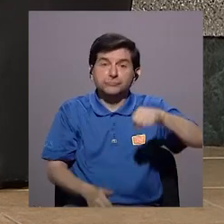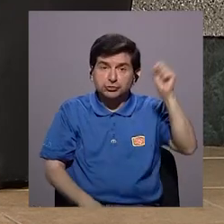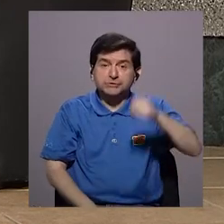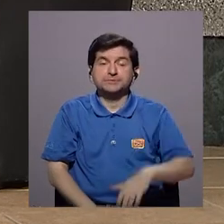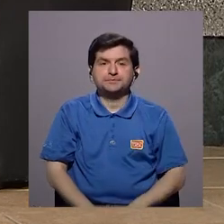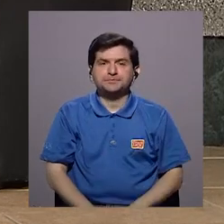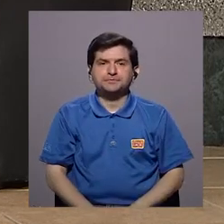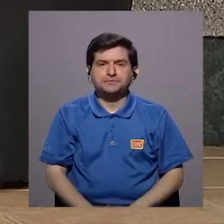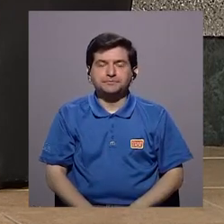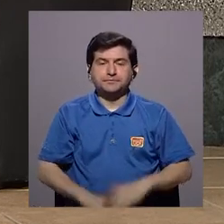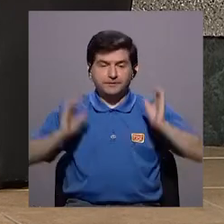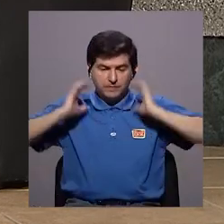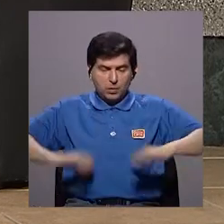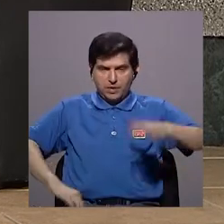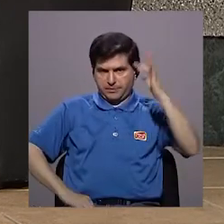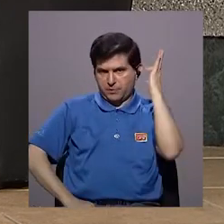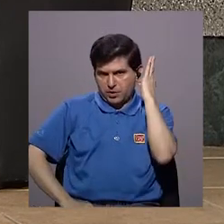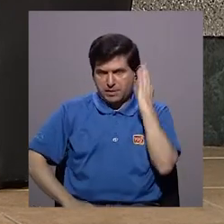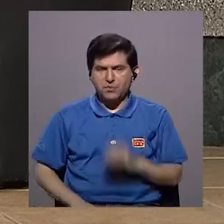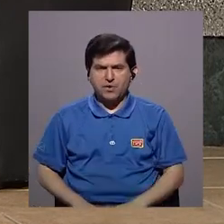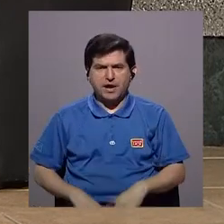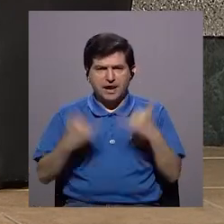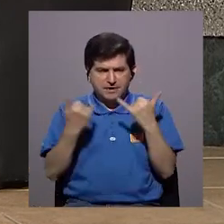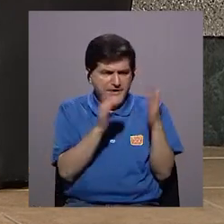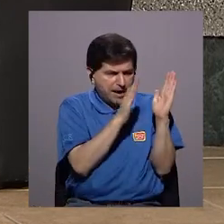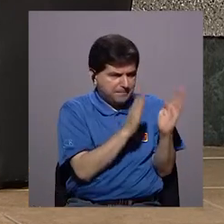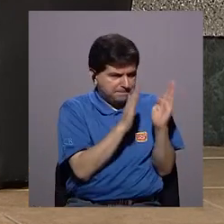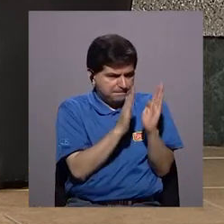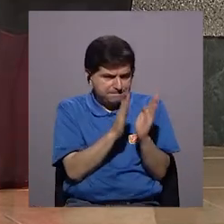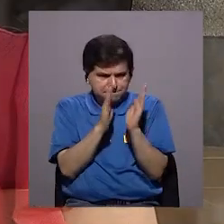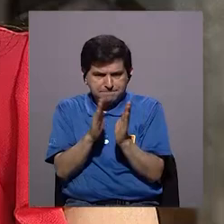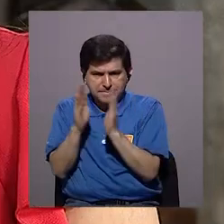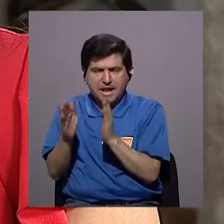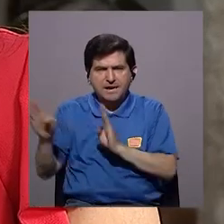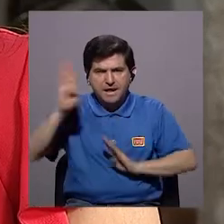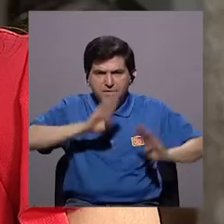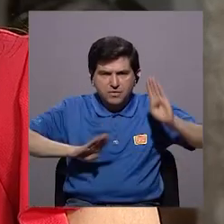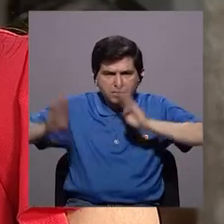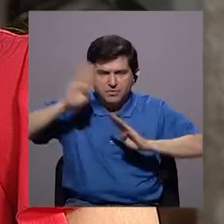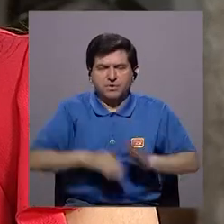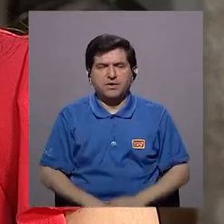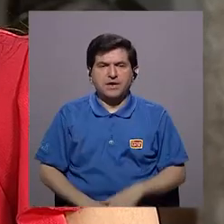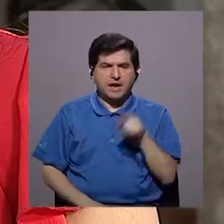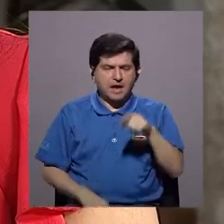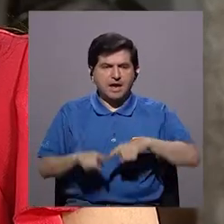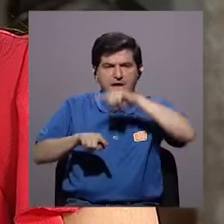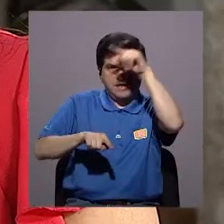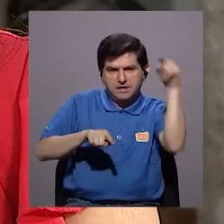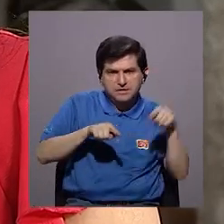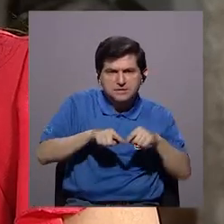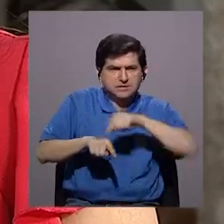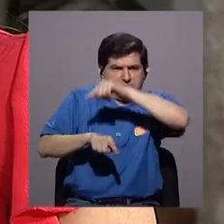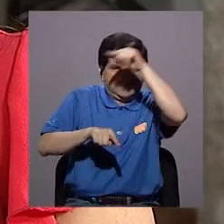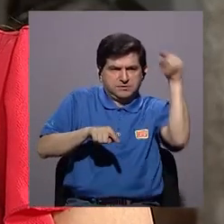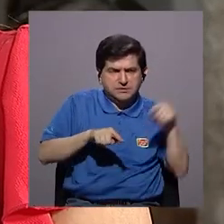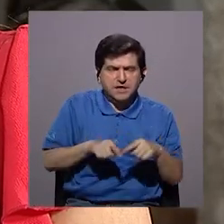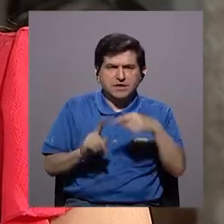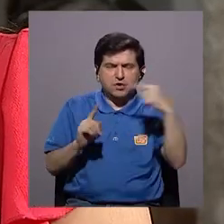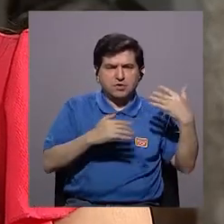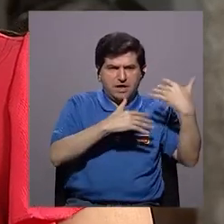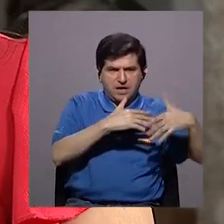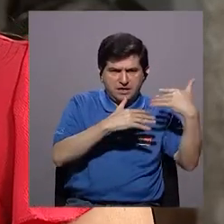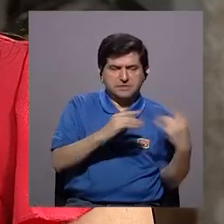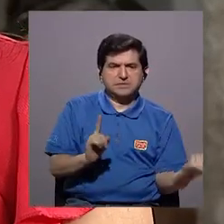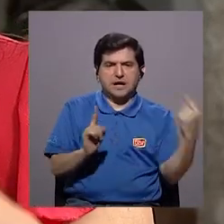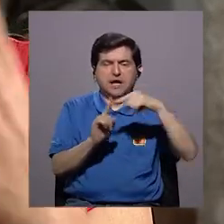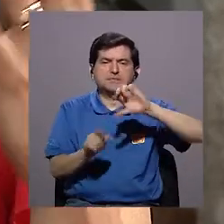Claro que sí, el cuerpo de la mujer está programado biológicamente para ir cíclicamente llevándonos